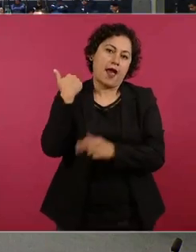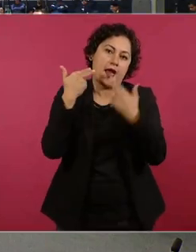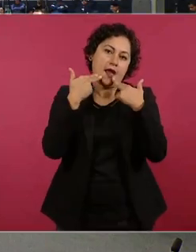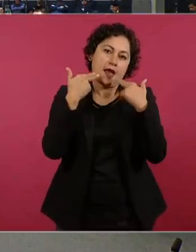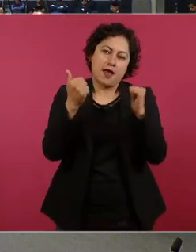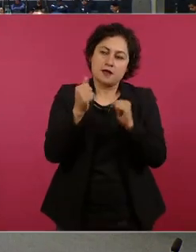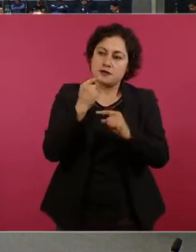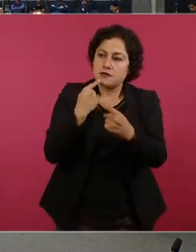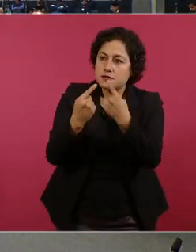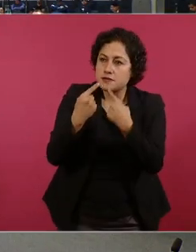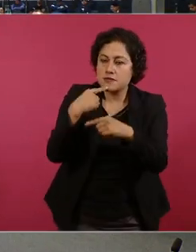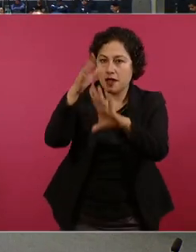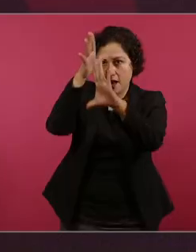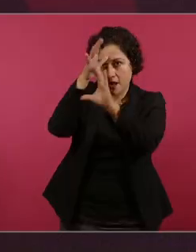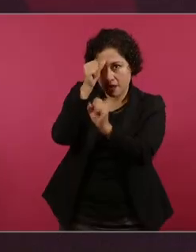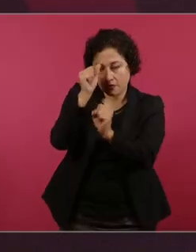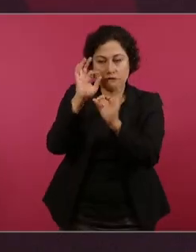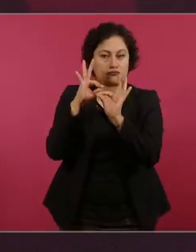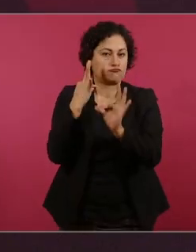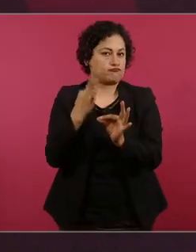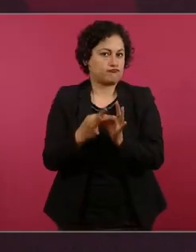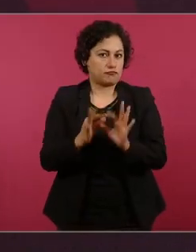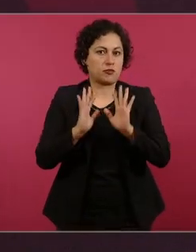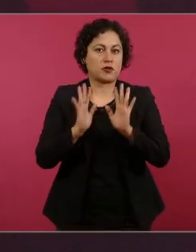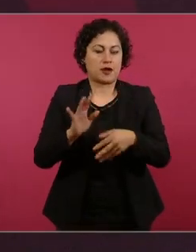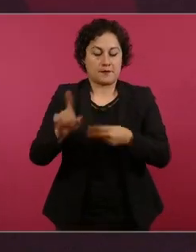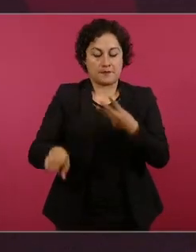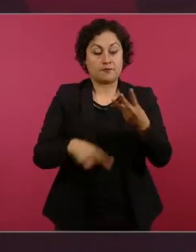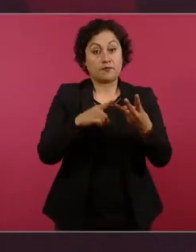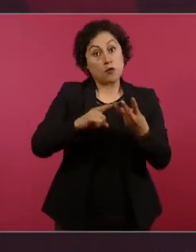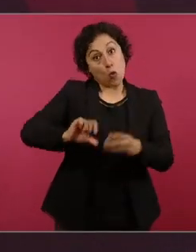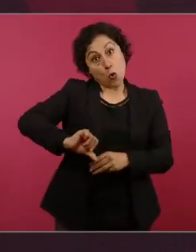acuerdo los los Walmart